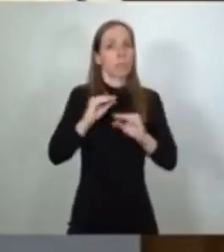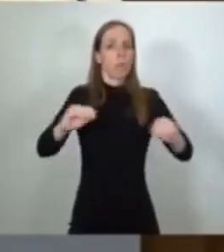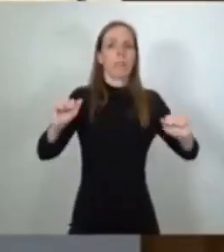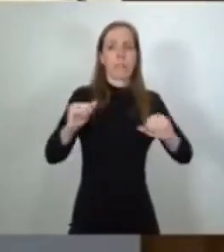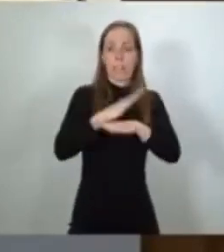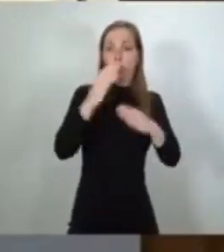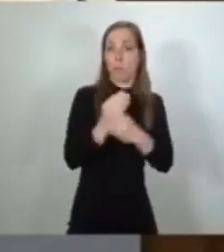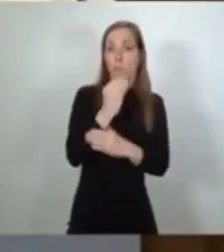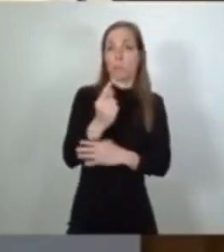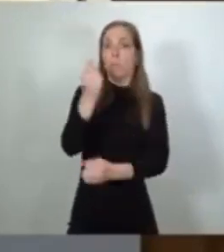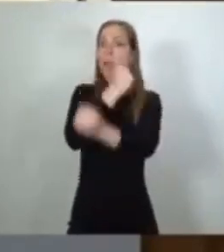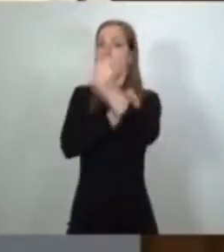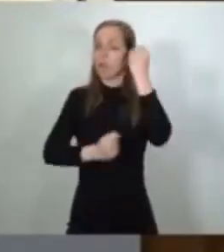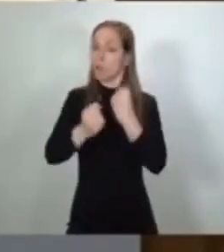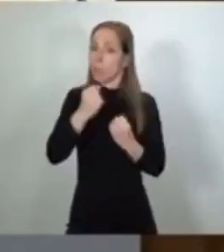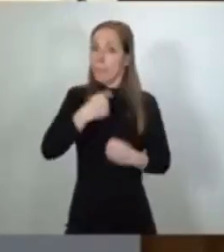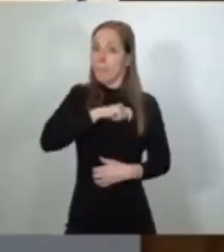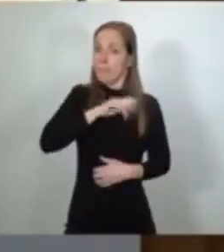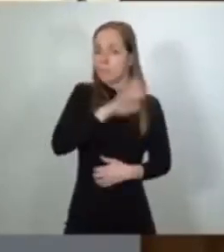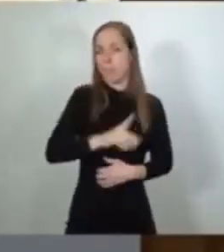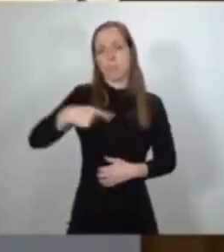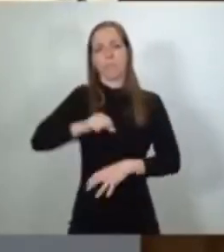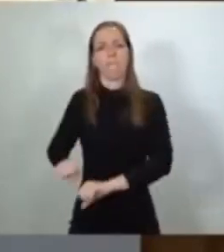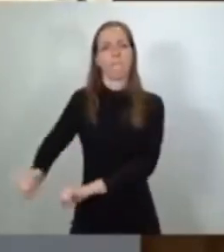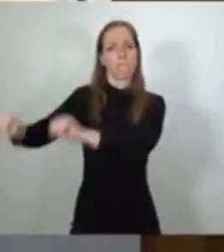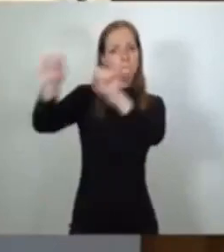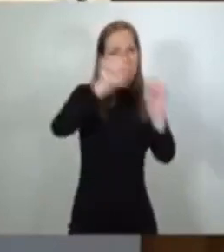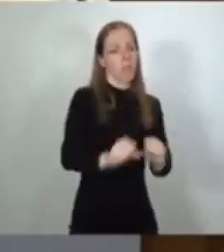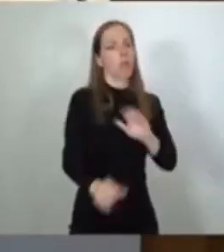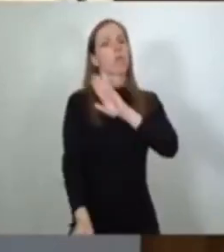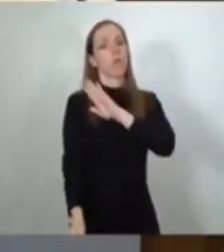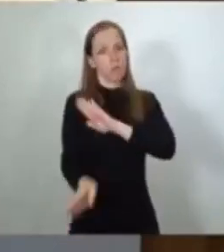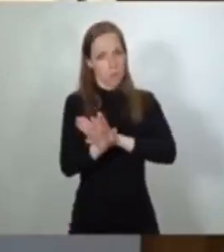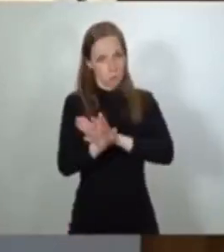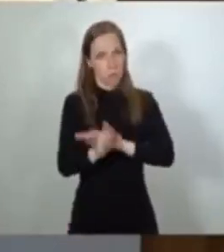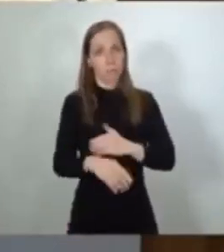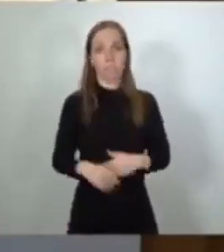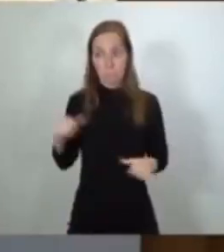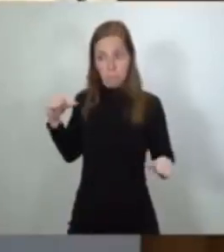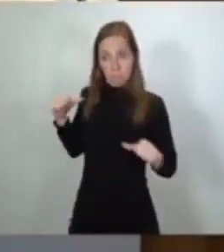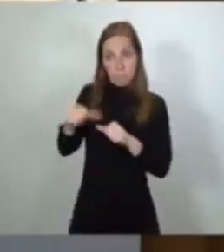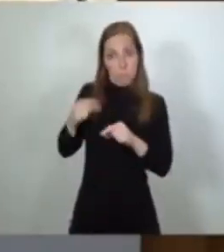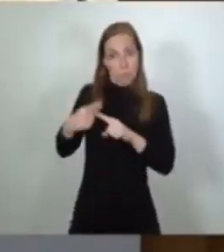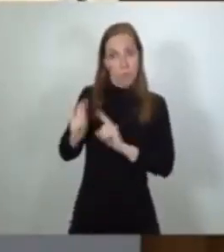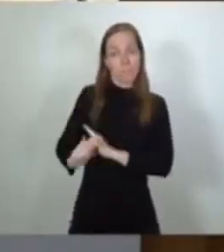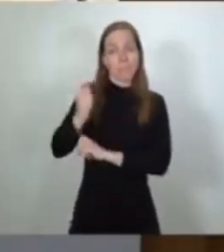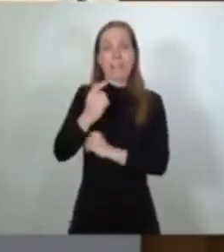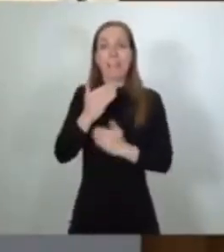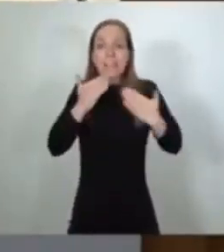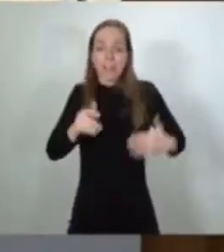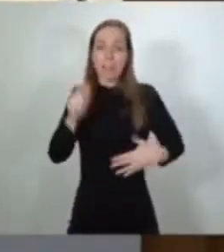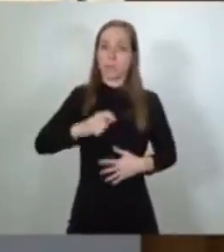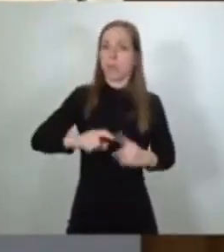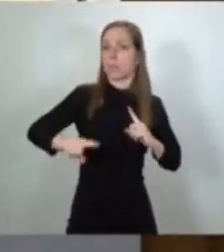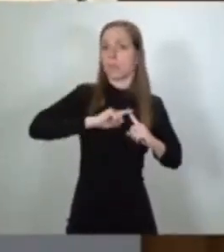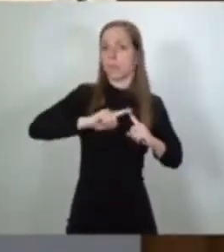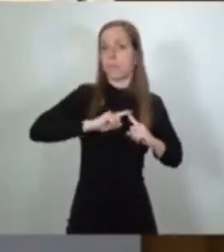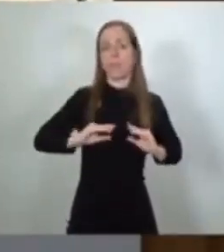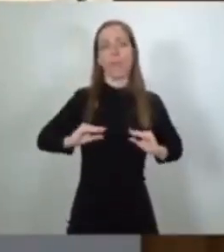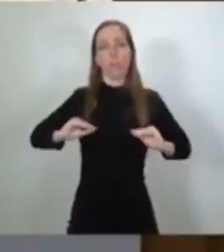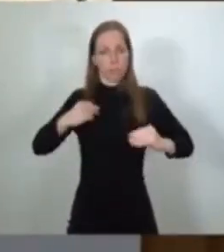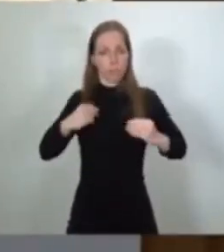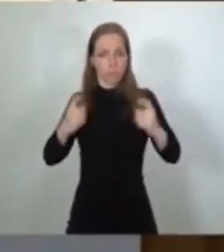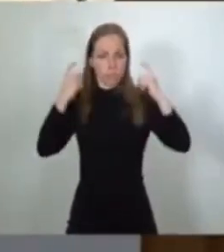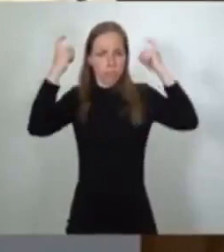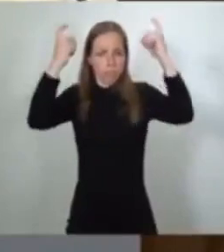productivo y la economía de este país. Todo lo logrado se lo debemos al sacrificio, a la entrega y al